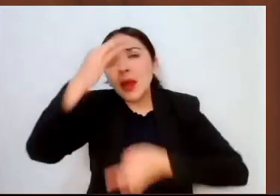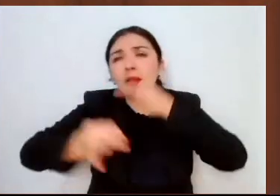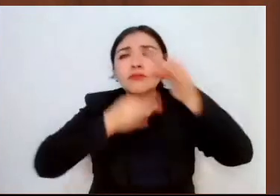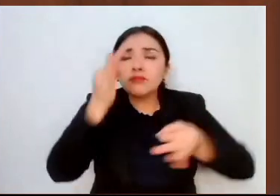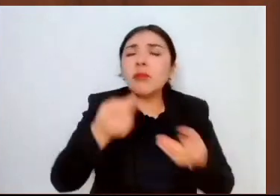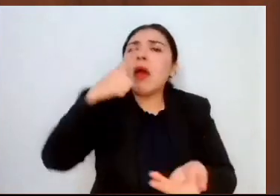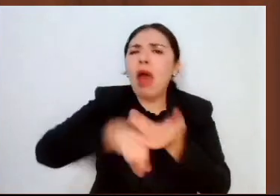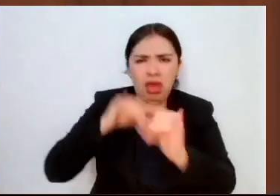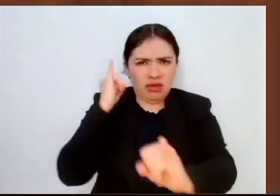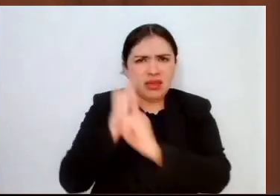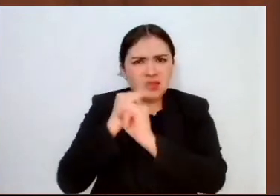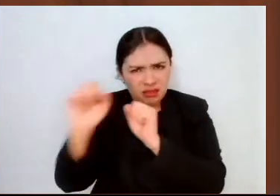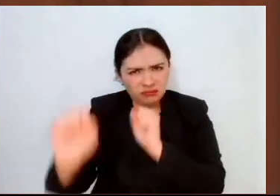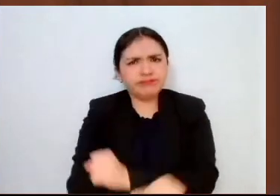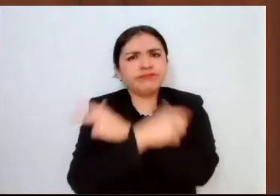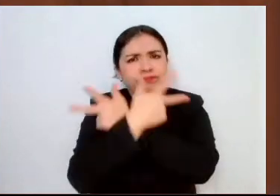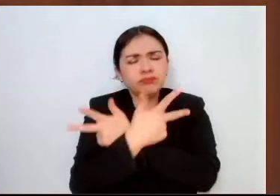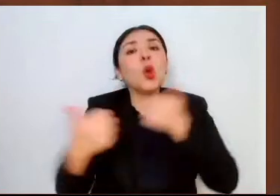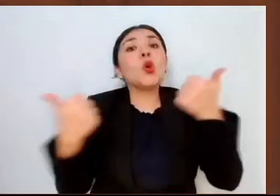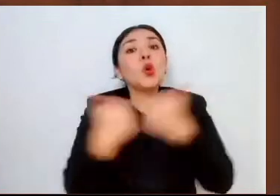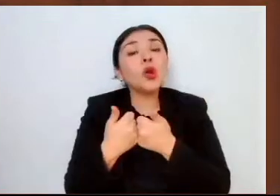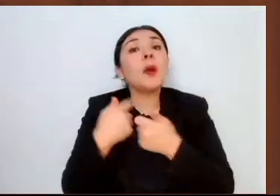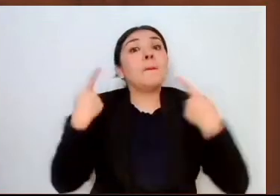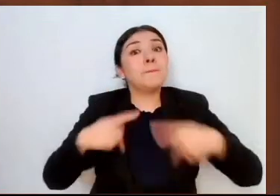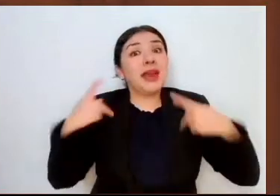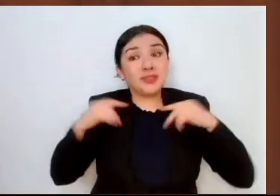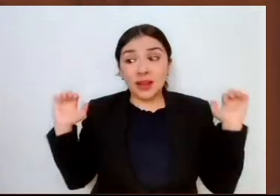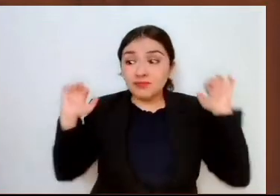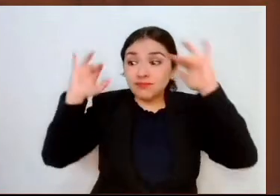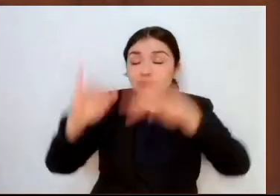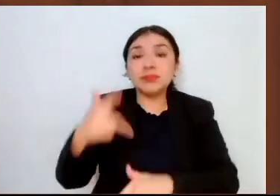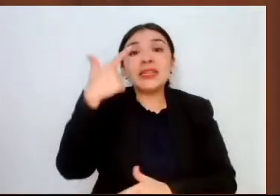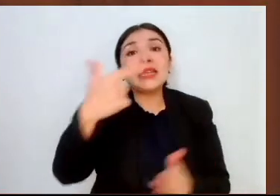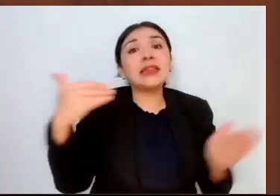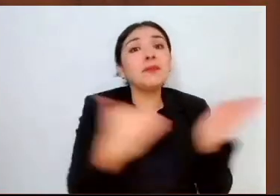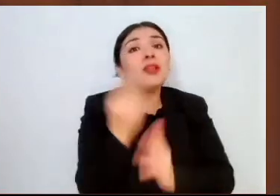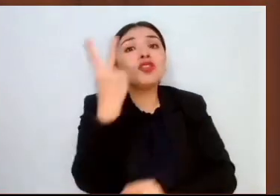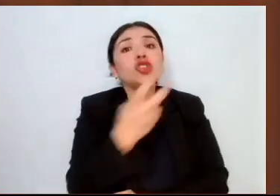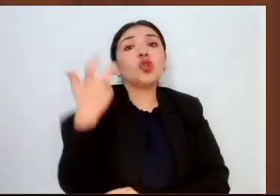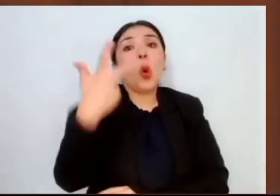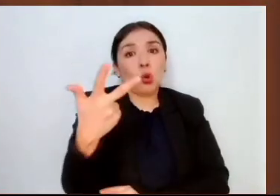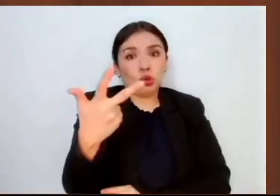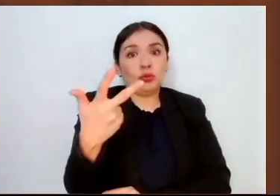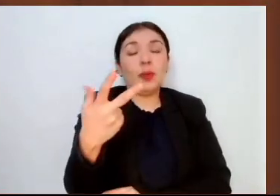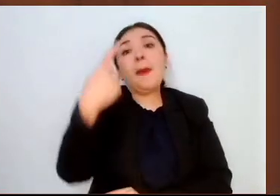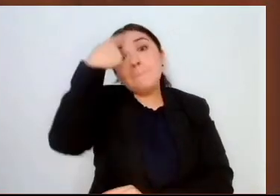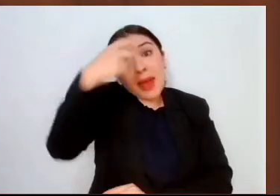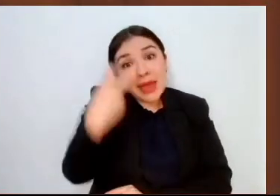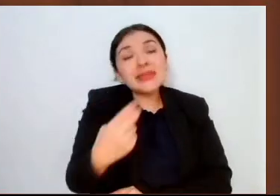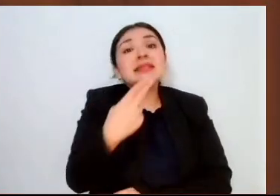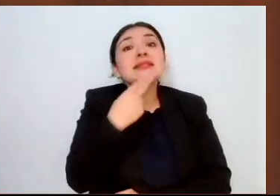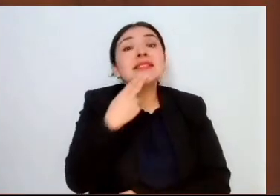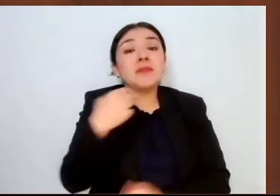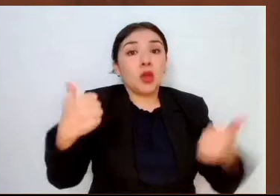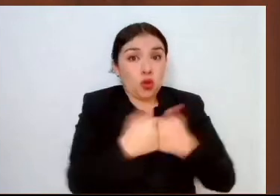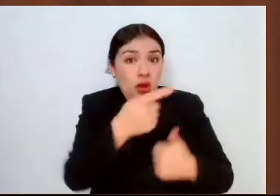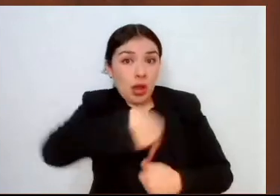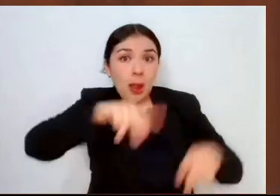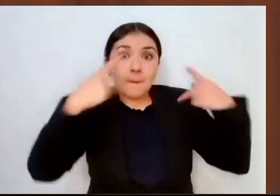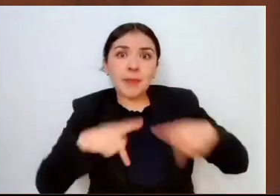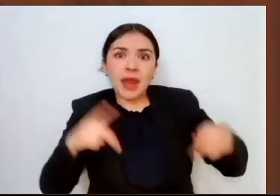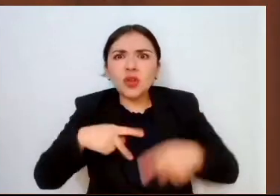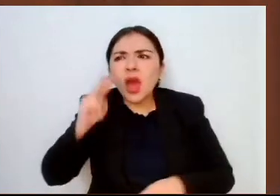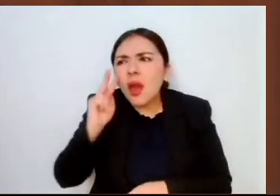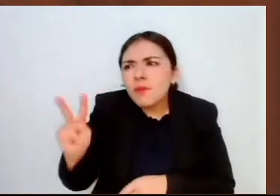virtual, con la presencia de 7 mil 208 productores. Con el propósito de que los productores observen de